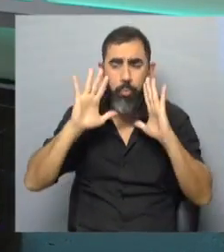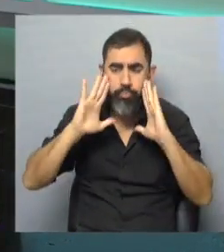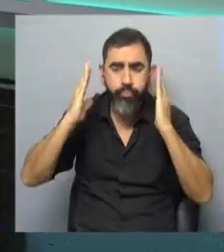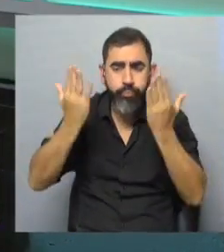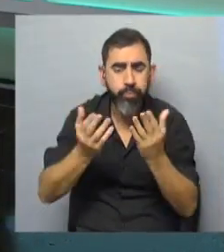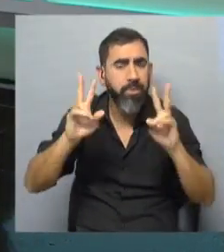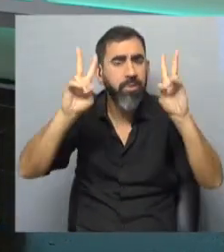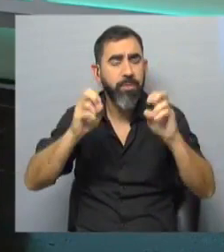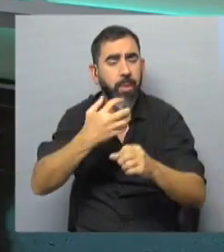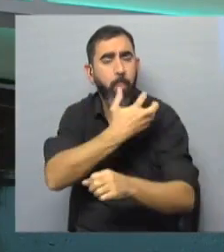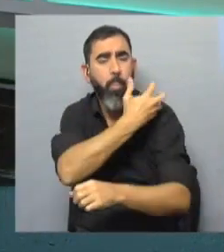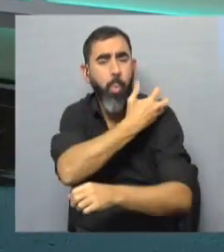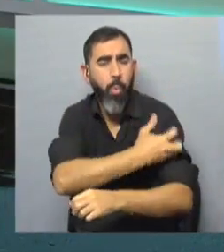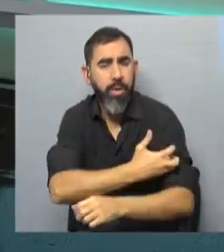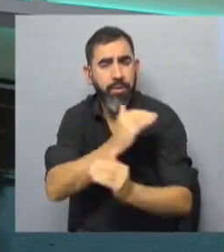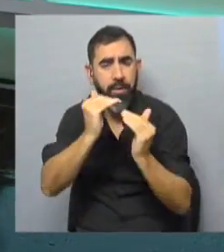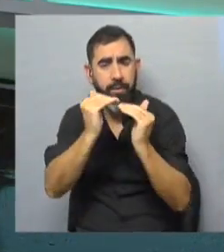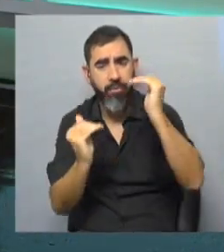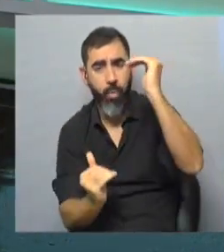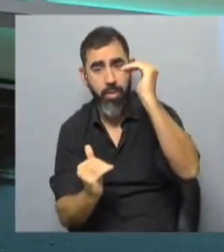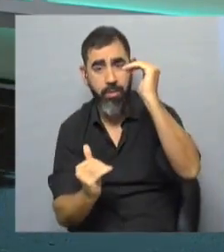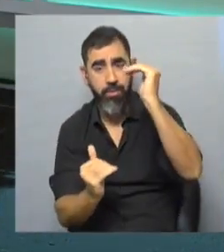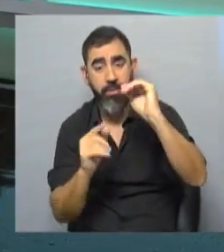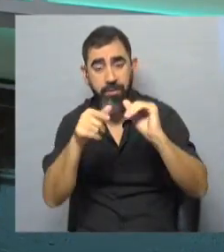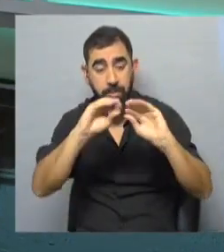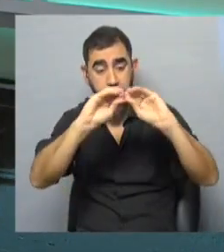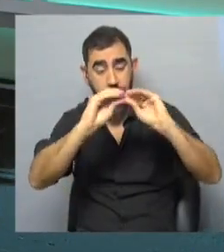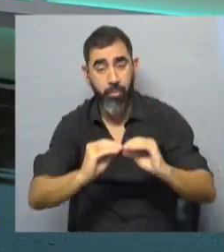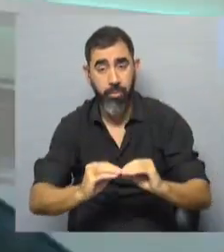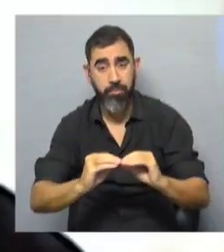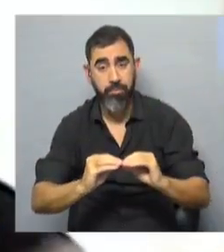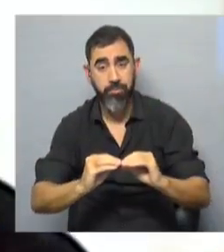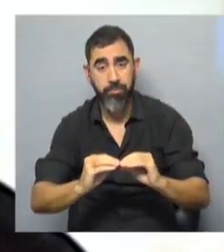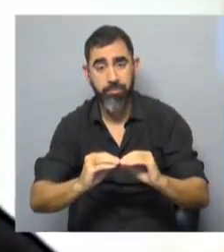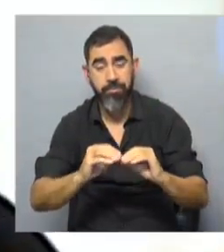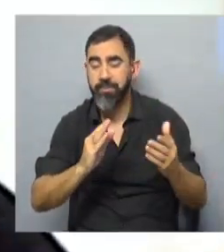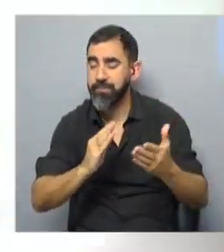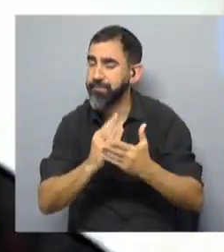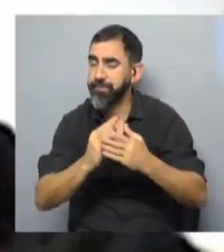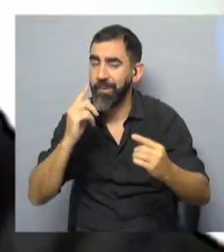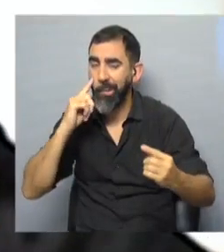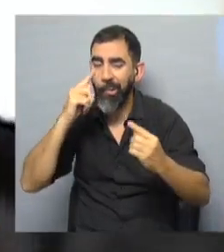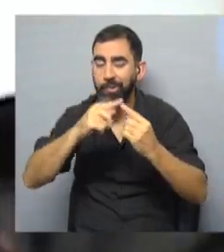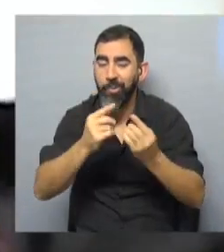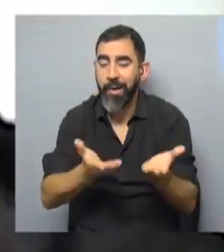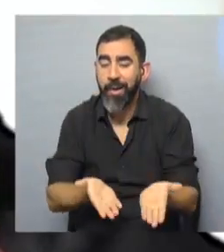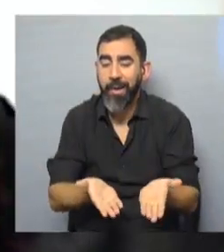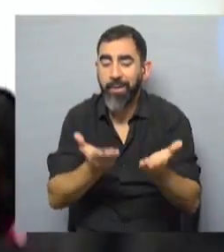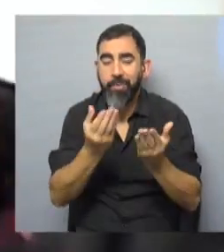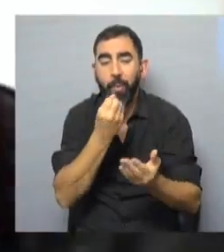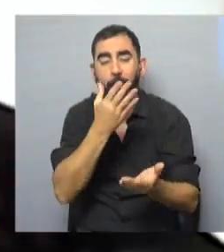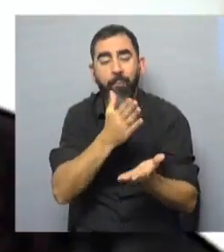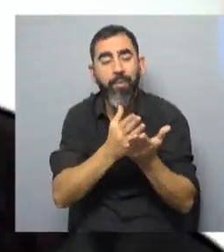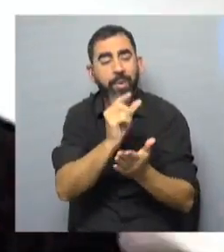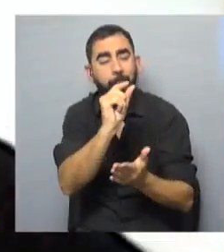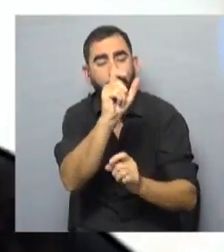los temas de la pobreza y la desigualdad en un presupuesto que sigue apostando a un crecimiento que beneficia